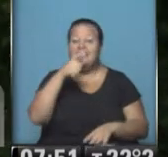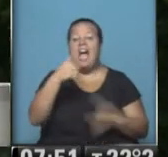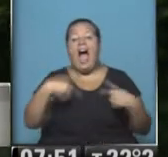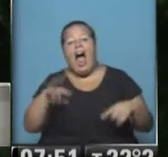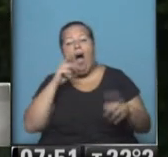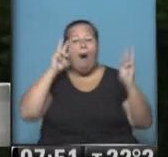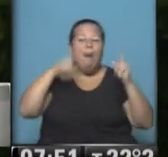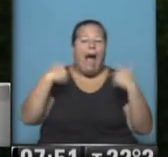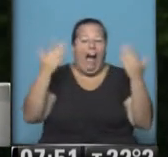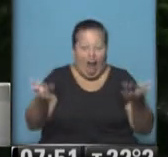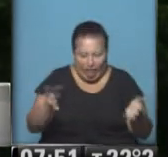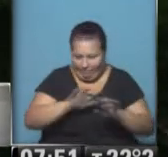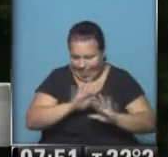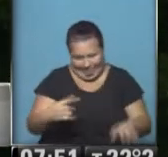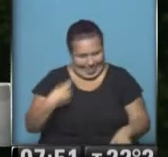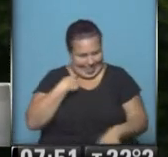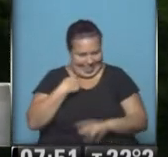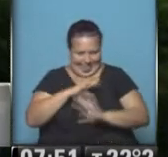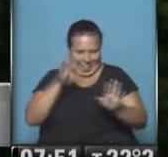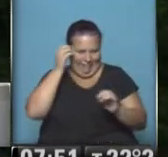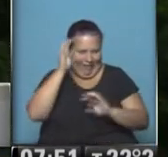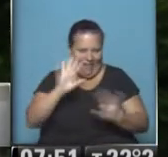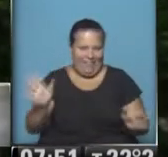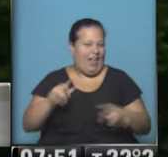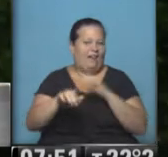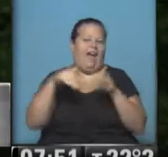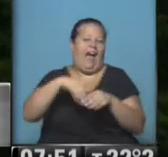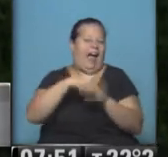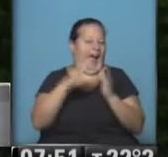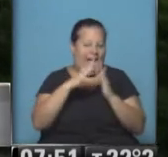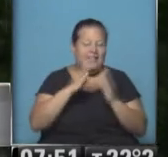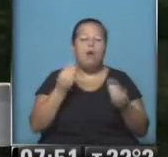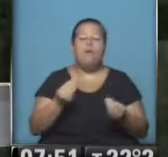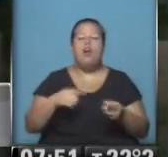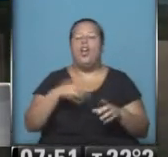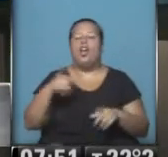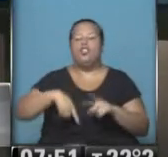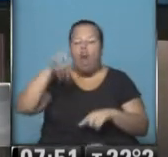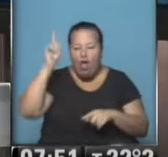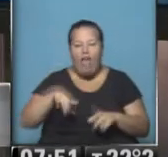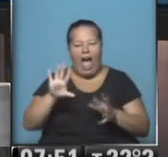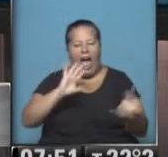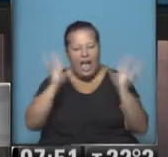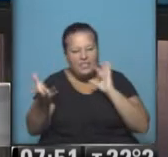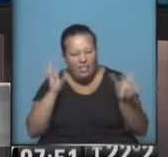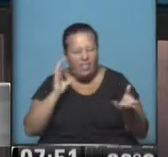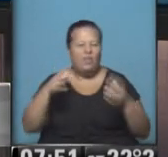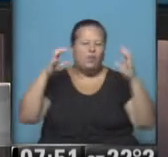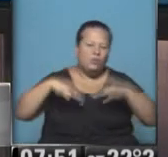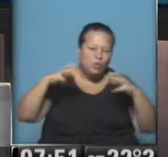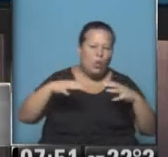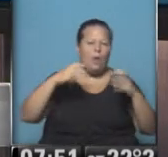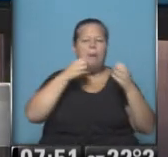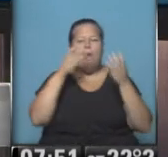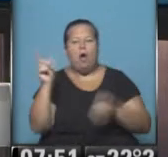hacer planes al aire libre, lamentablemente los va a tener que hacer adentro de casa, porque toda la jornada va a estar así, inestable, lluvias,